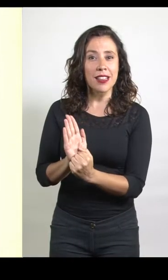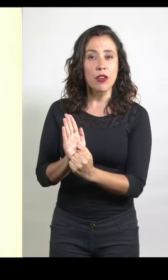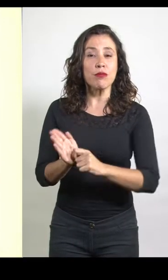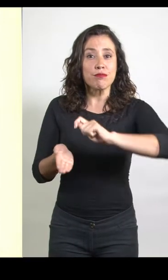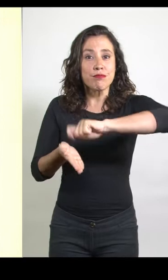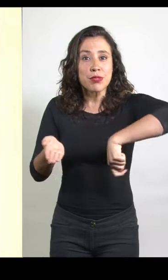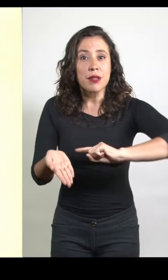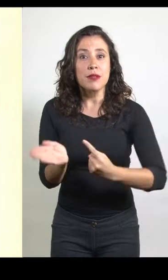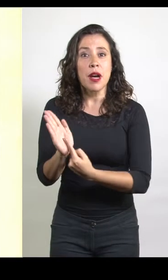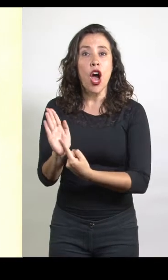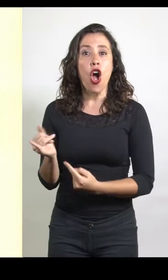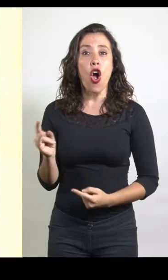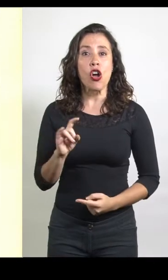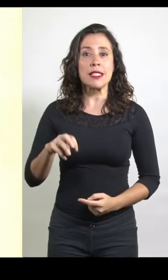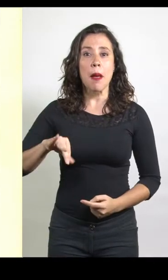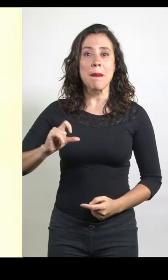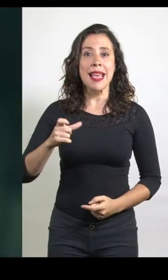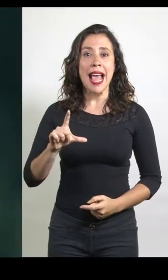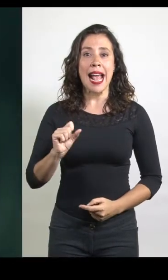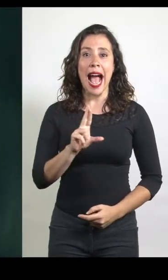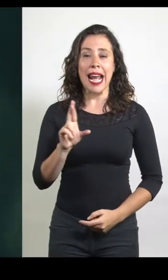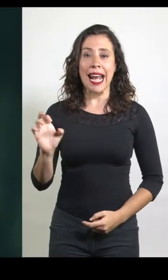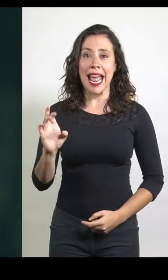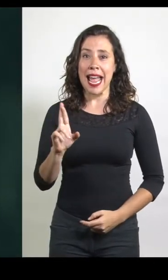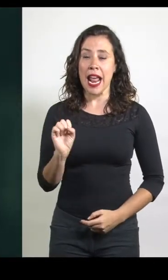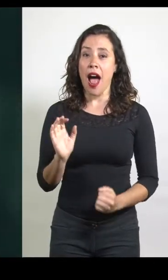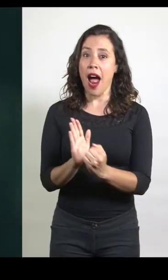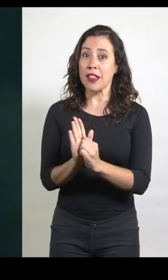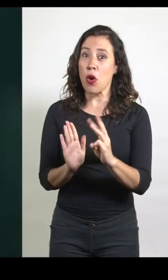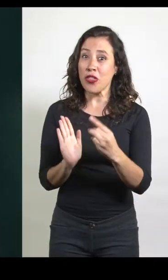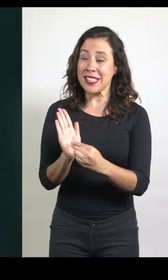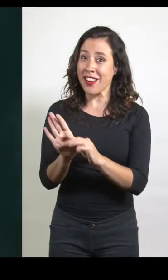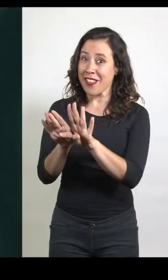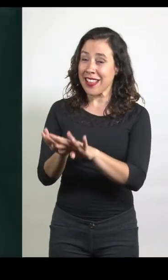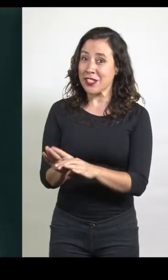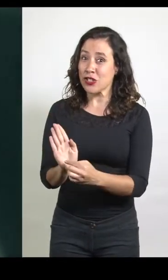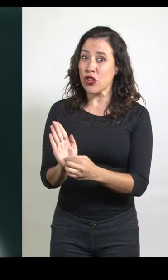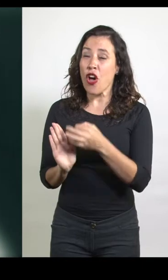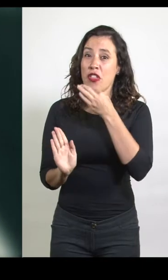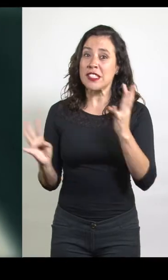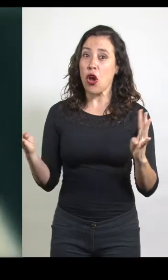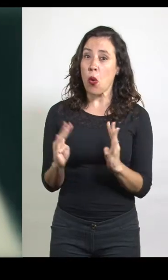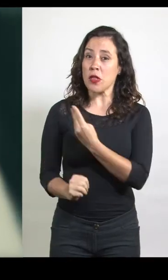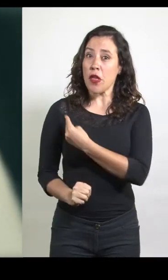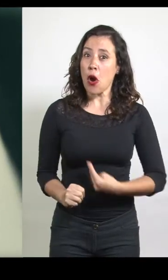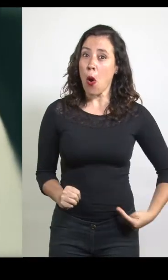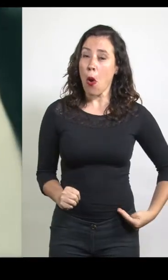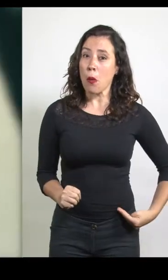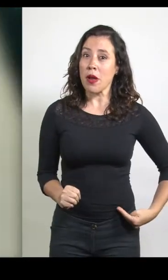siendo promulgado por José Miguel Carrera. El artículo tercero de dicho texto declaraba que la Junta de Gobierno